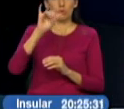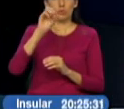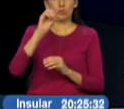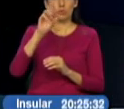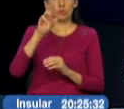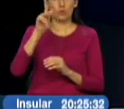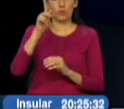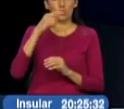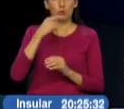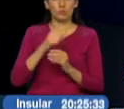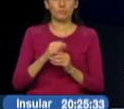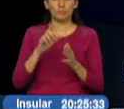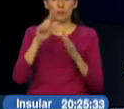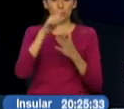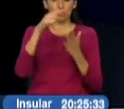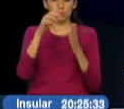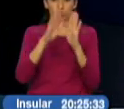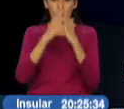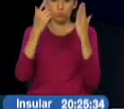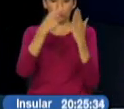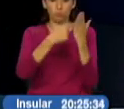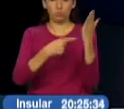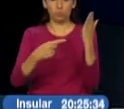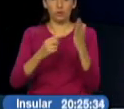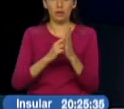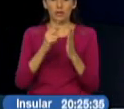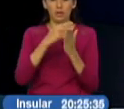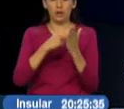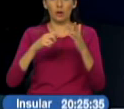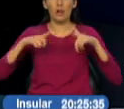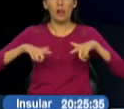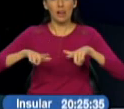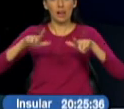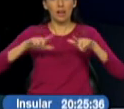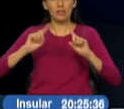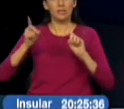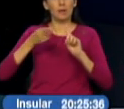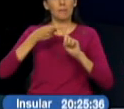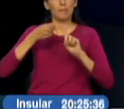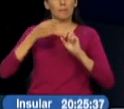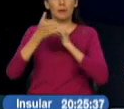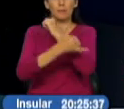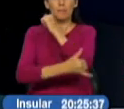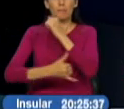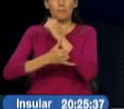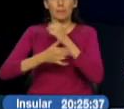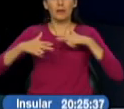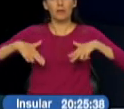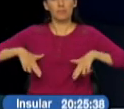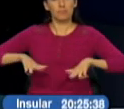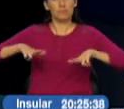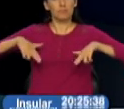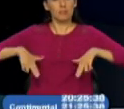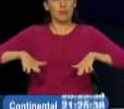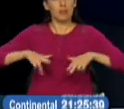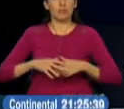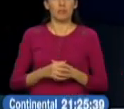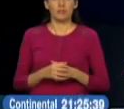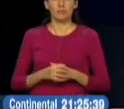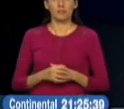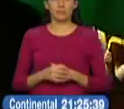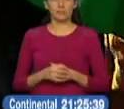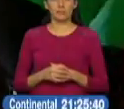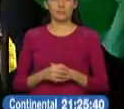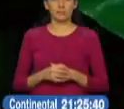donde destaca que Ecuador es el primer país del mundo en elegir a un jefe de Estado que públicamente usa una silla de ruedas.